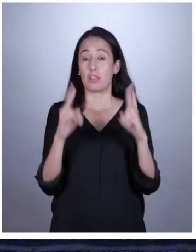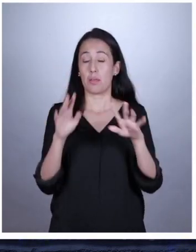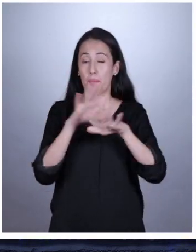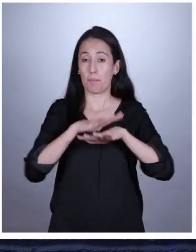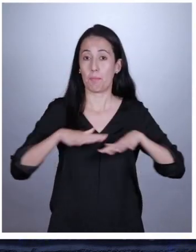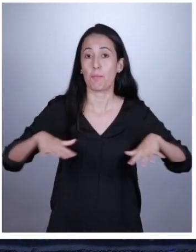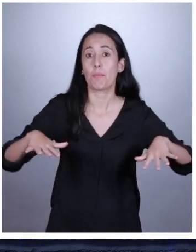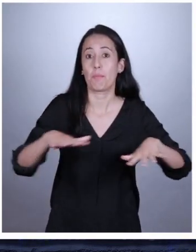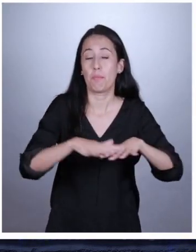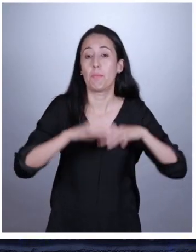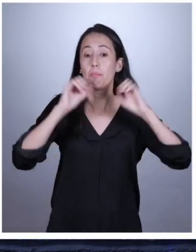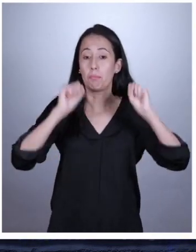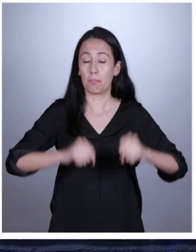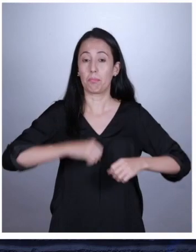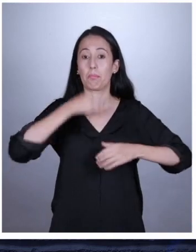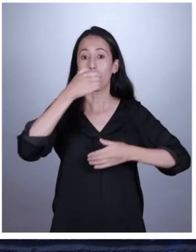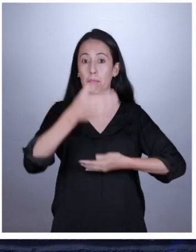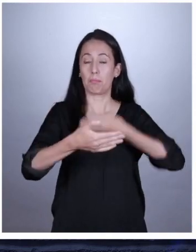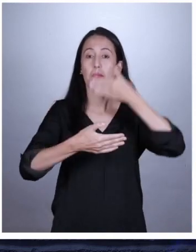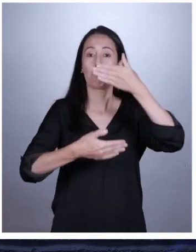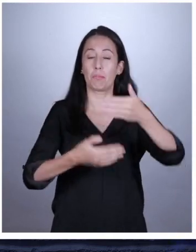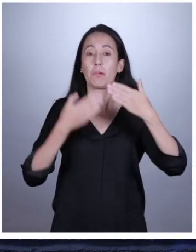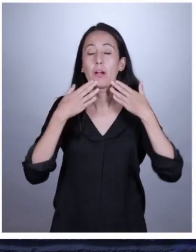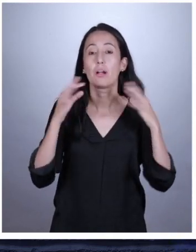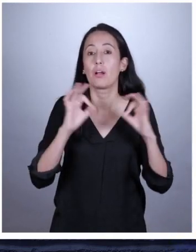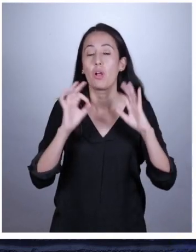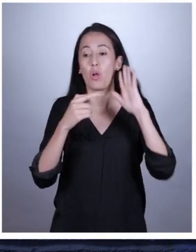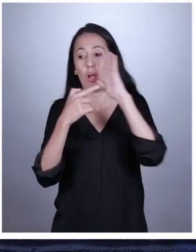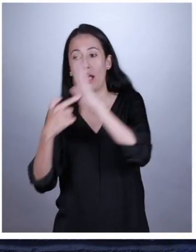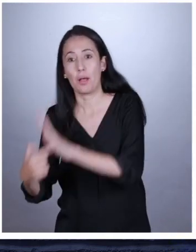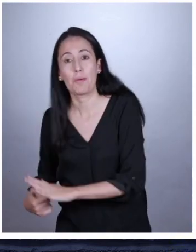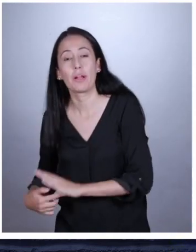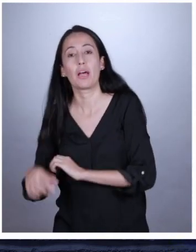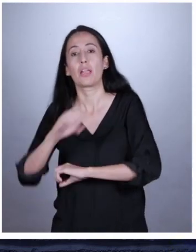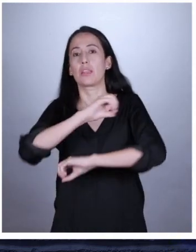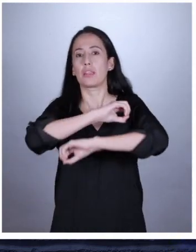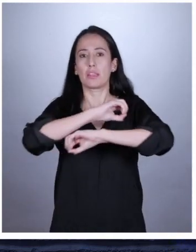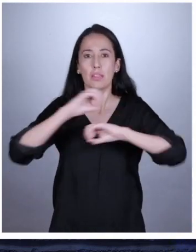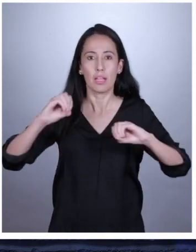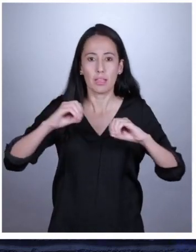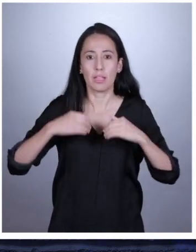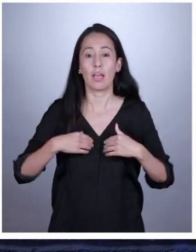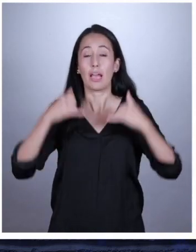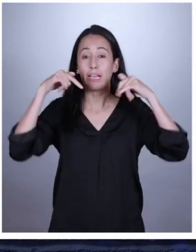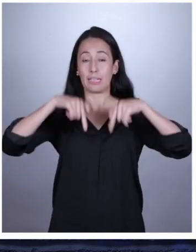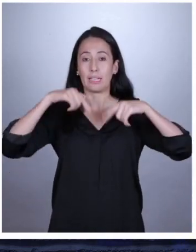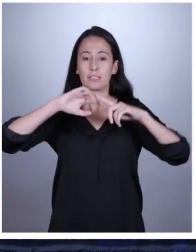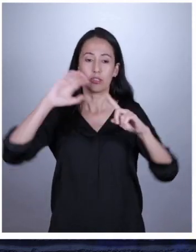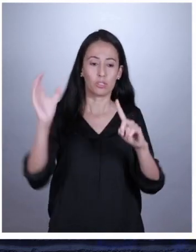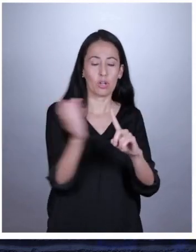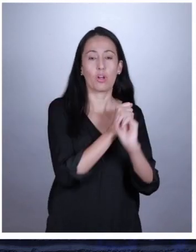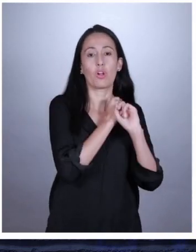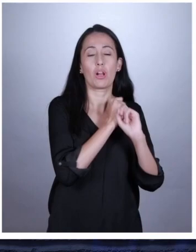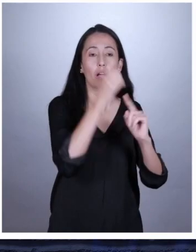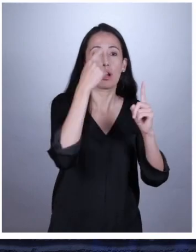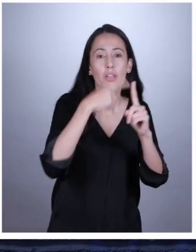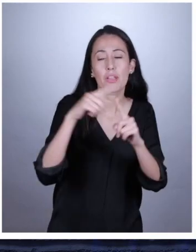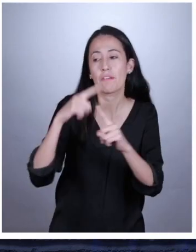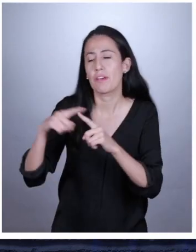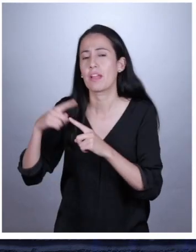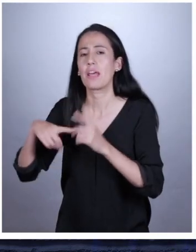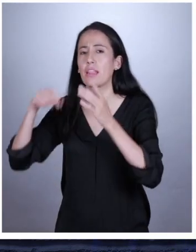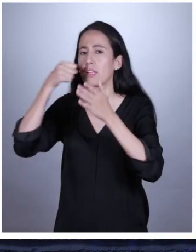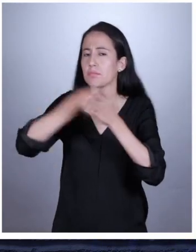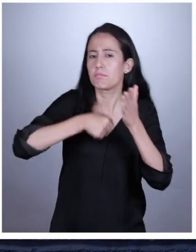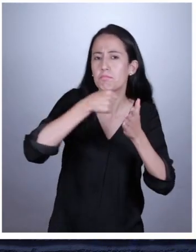También existe igualdad en la ley. Nadie debe ser discriminado ante la ley. Y esto se ha logrado gracias a diversas